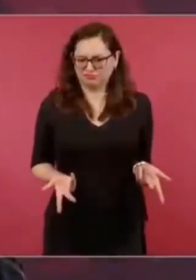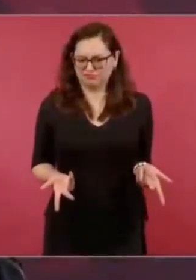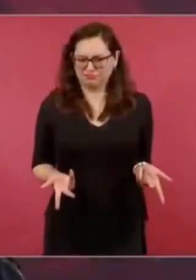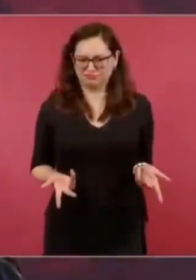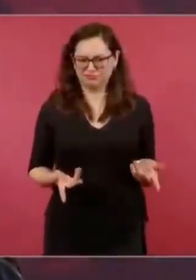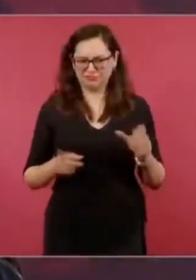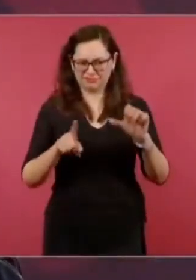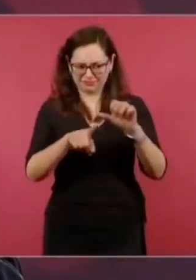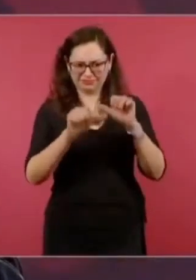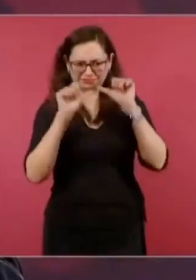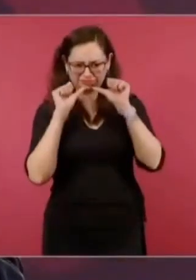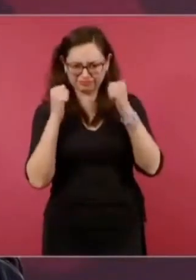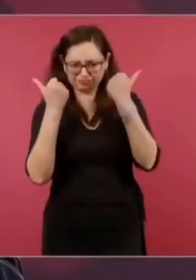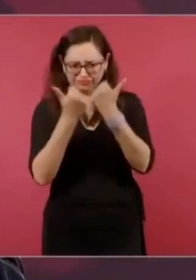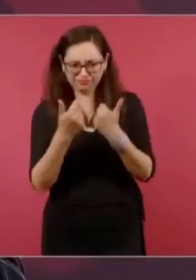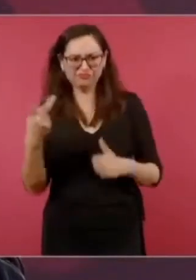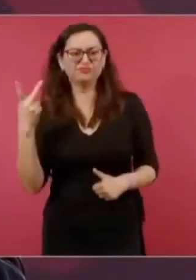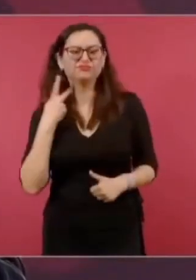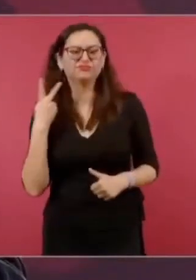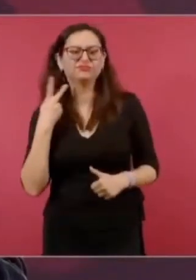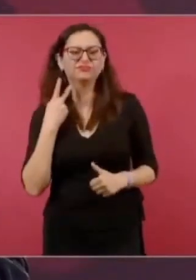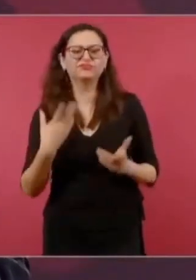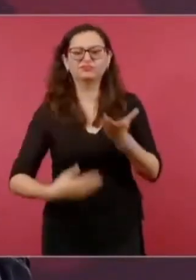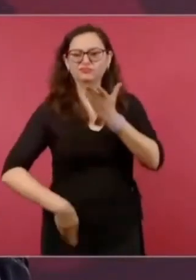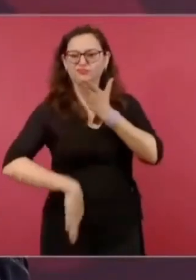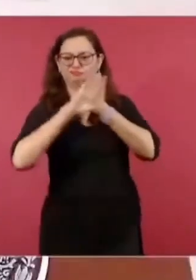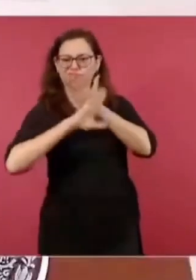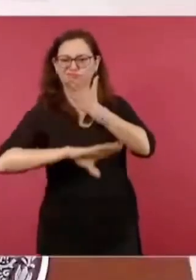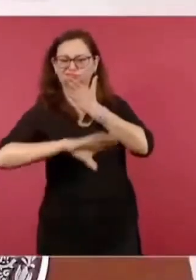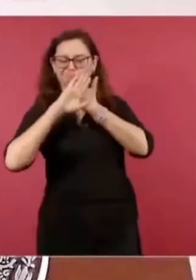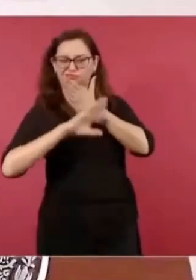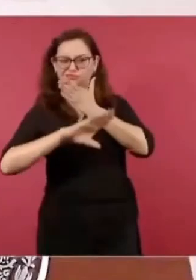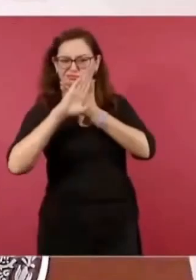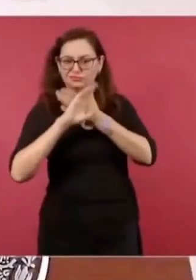una oposición a un gobierno legal, legítimo?